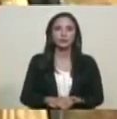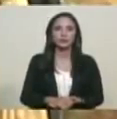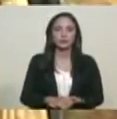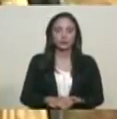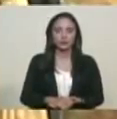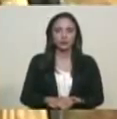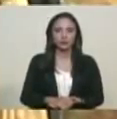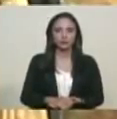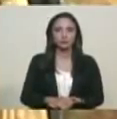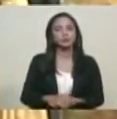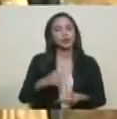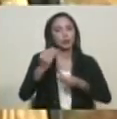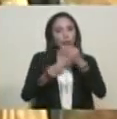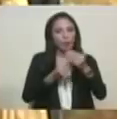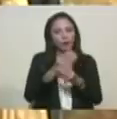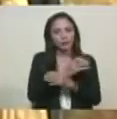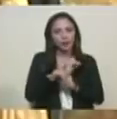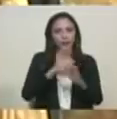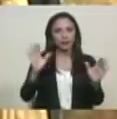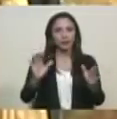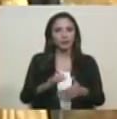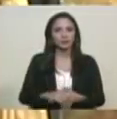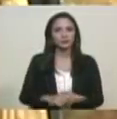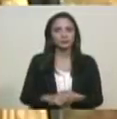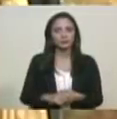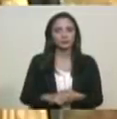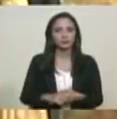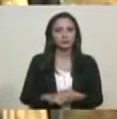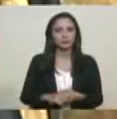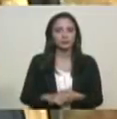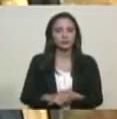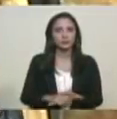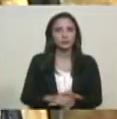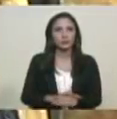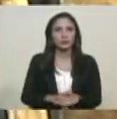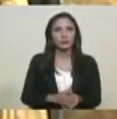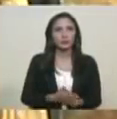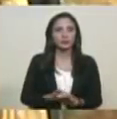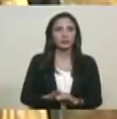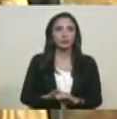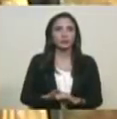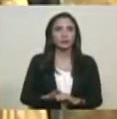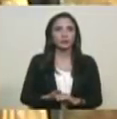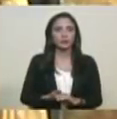los juro, compatriota, que lo vamos a hacer. Tenemos que hacernos, sacarnos esas lacras de encima.